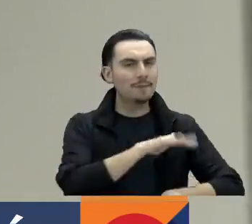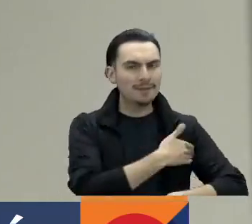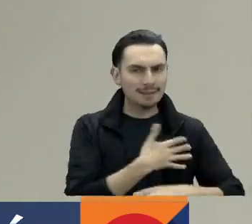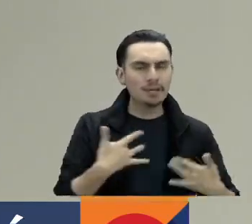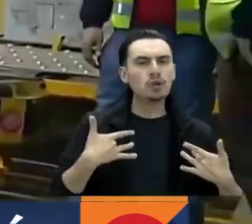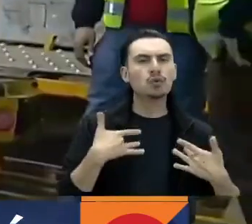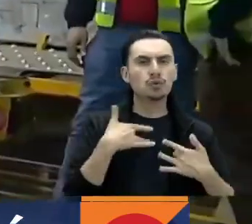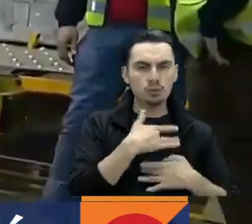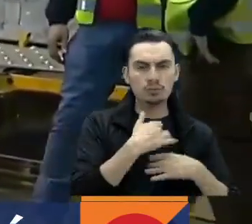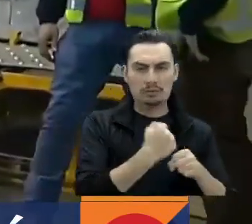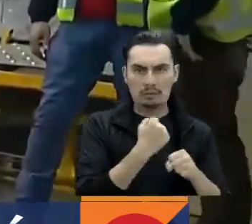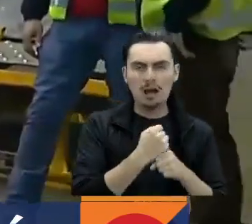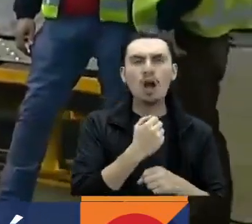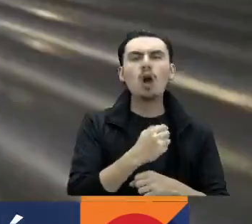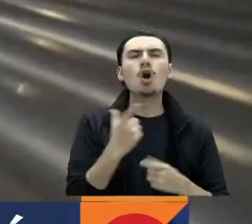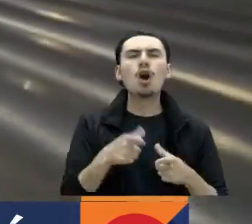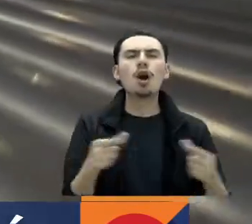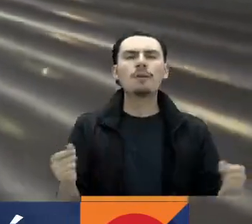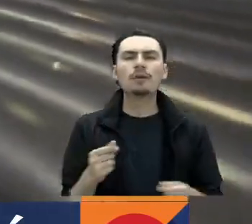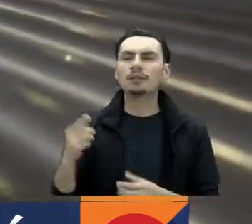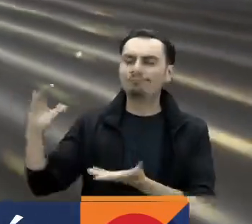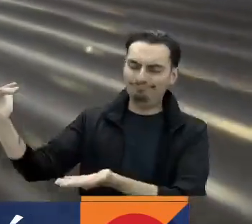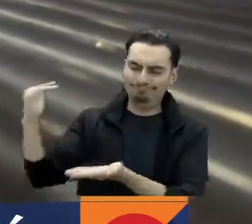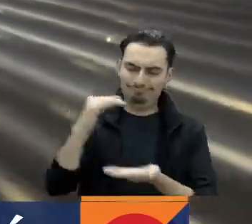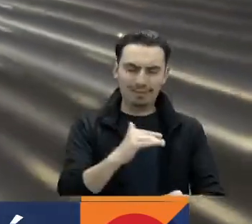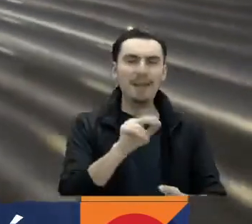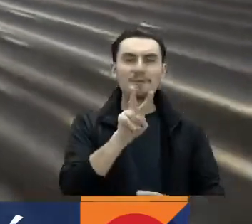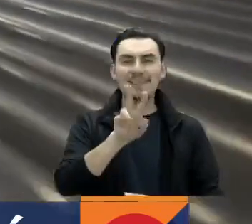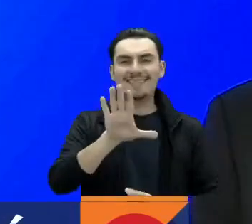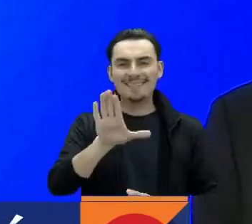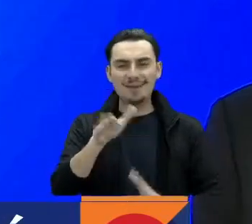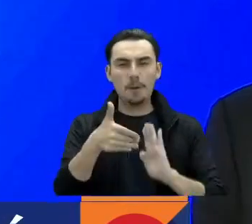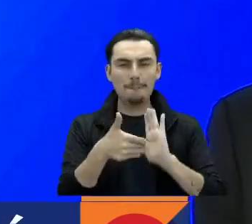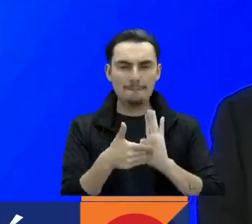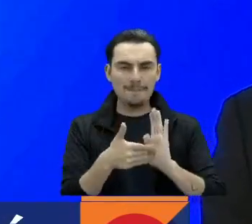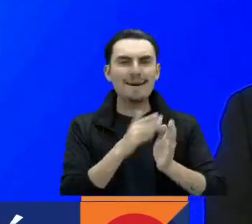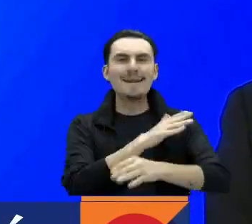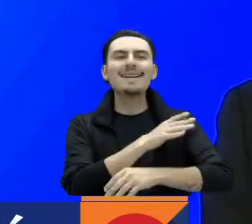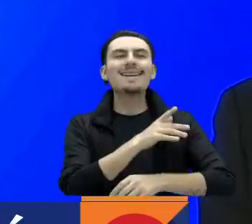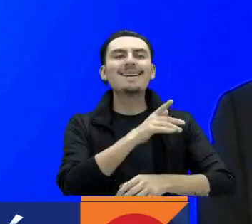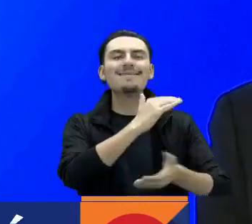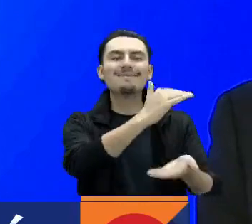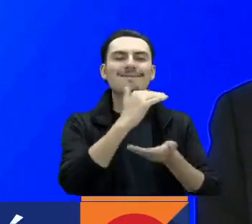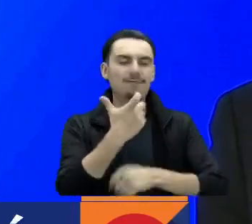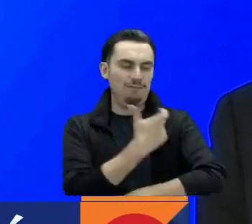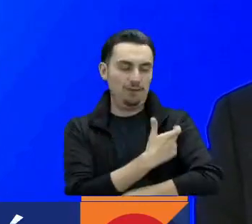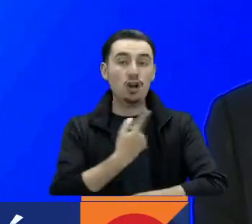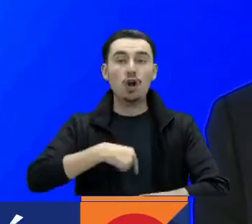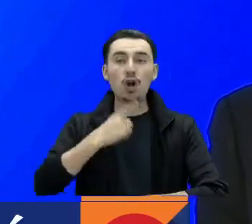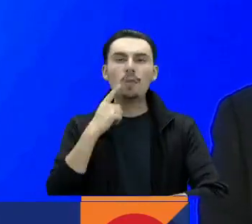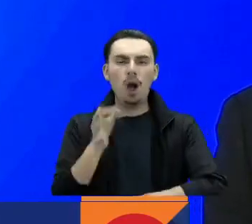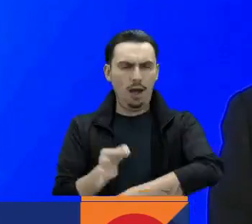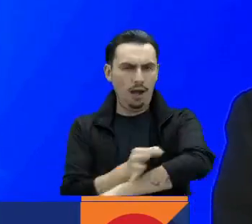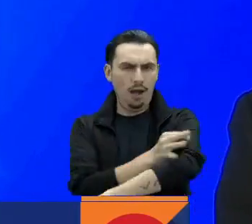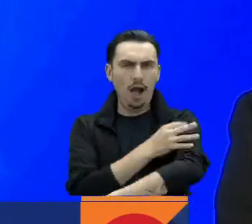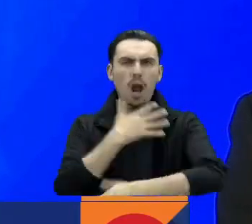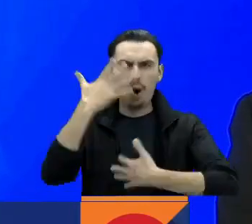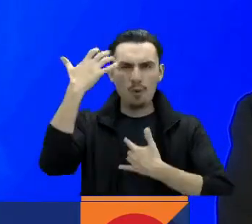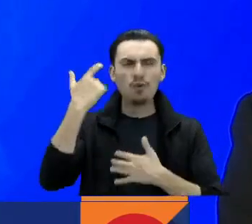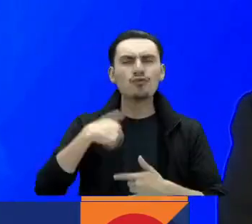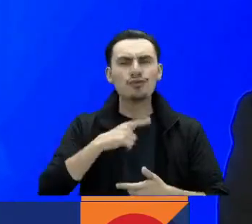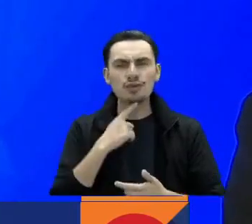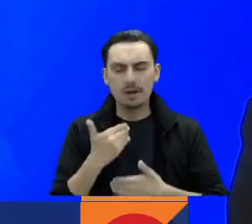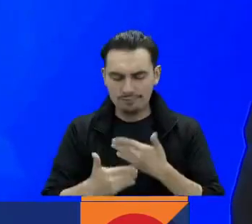Japón, al país llegarán 25 mil vacunas contra la viruela del mono. El gobierno de Japón ha decidido iniciar el